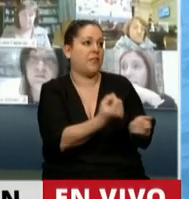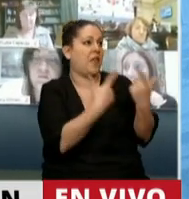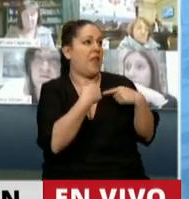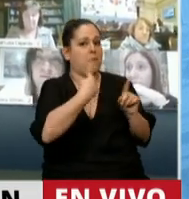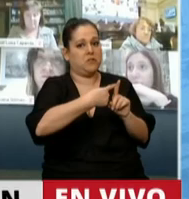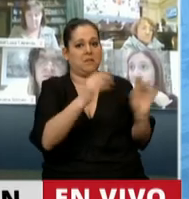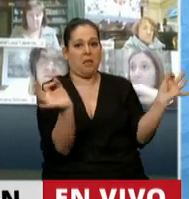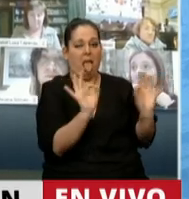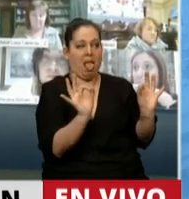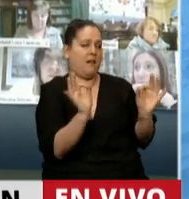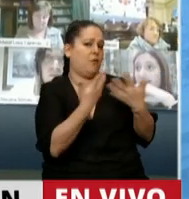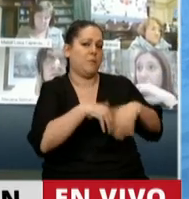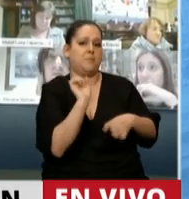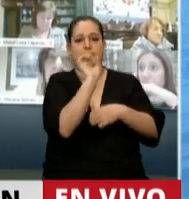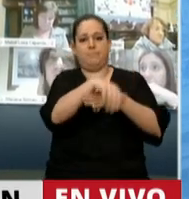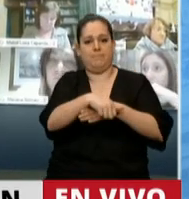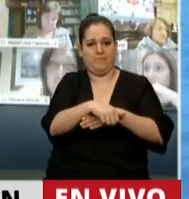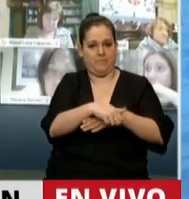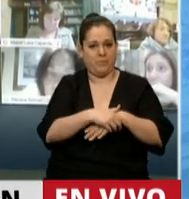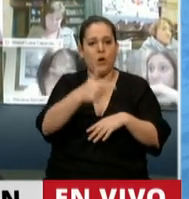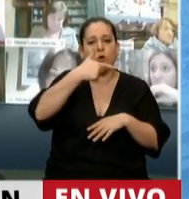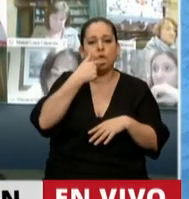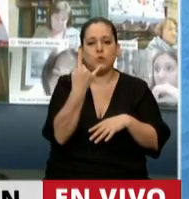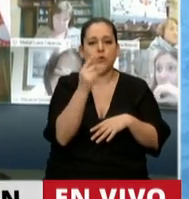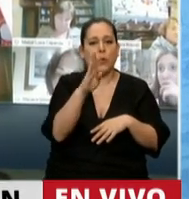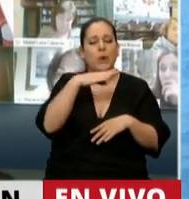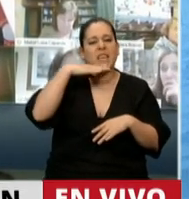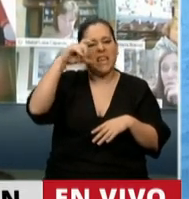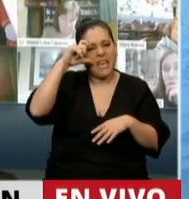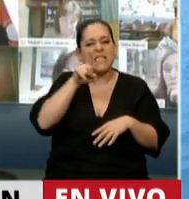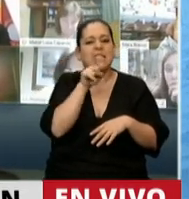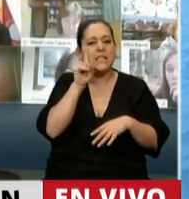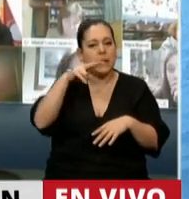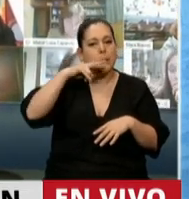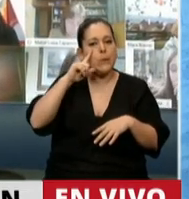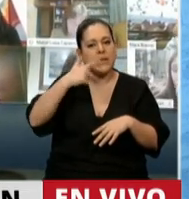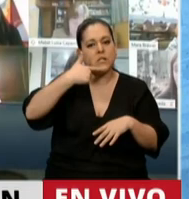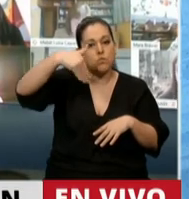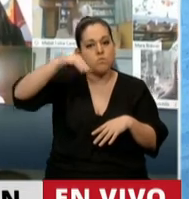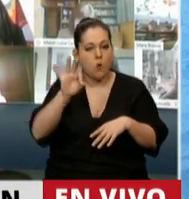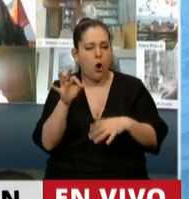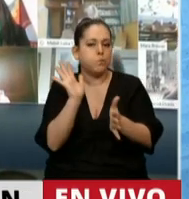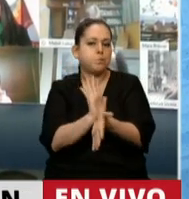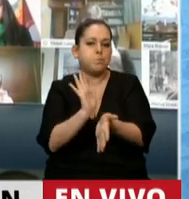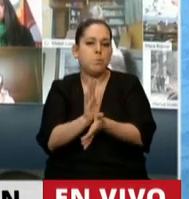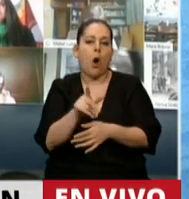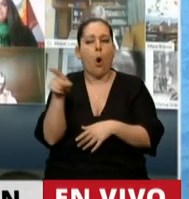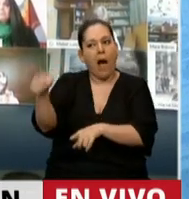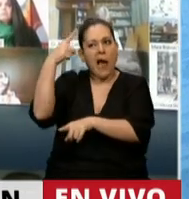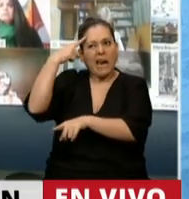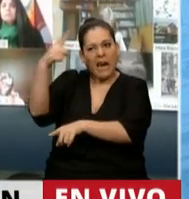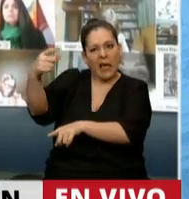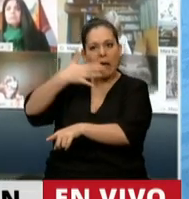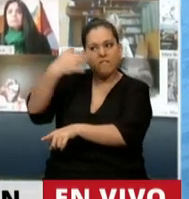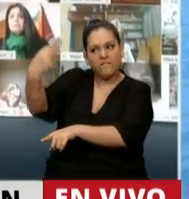positivo y lo descartamos. Y el subjetivismo es cuando la verdad es lo que cree que es la verdad para usted, pero no lo